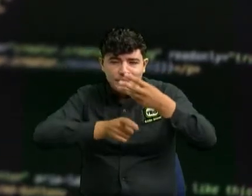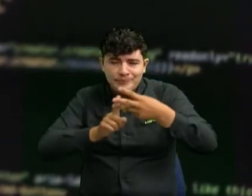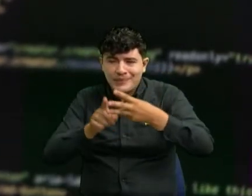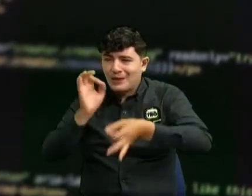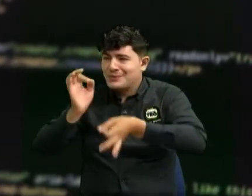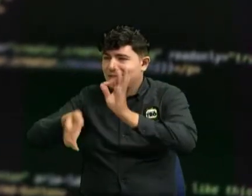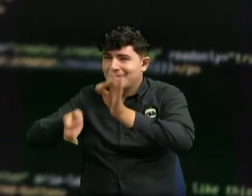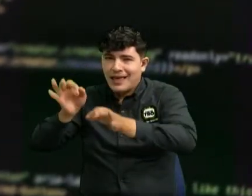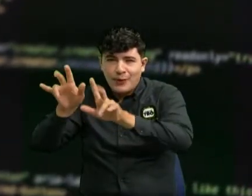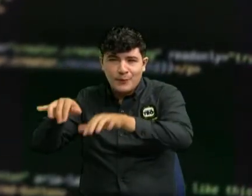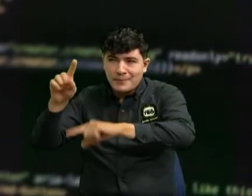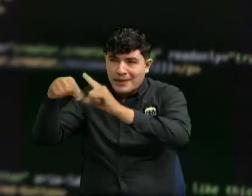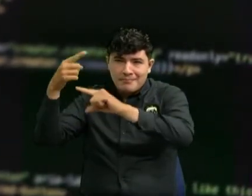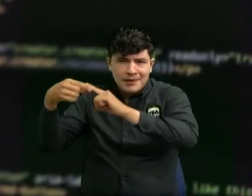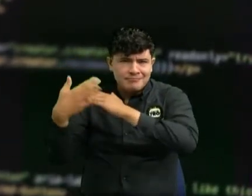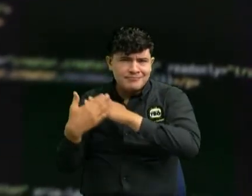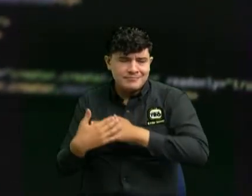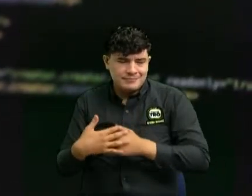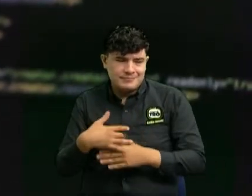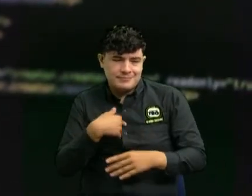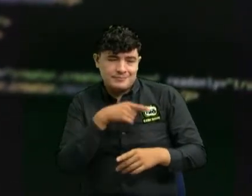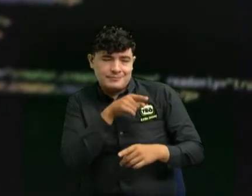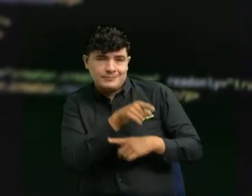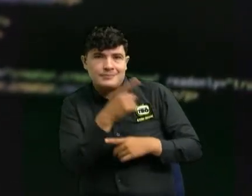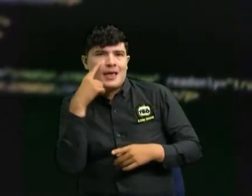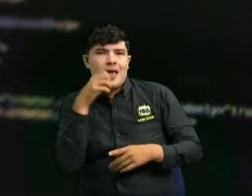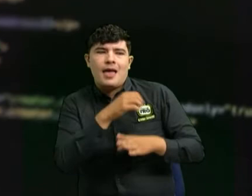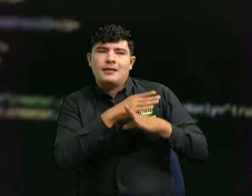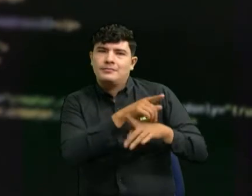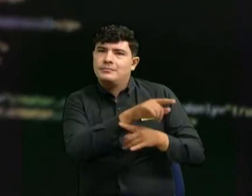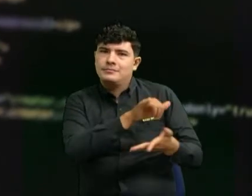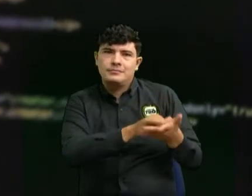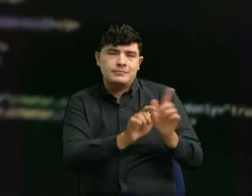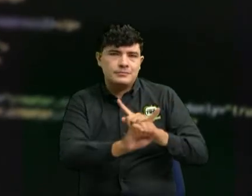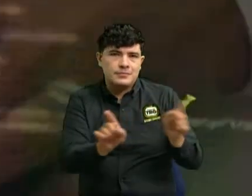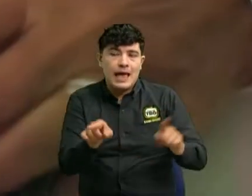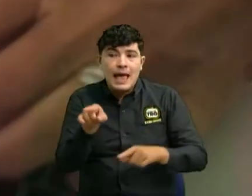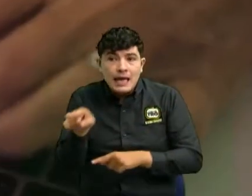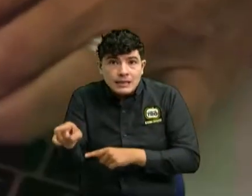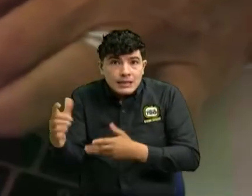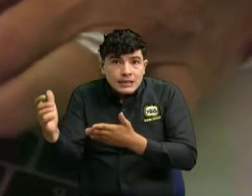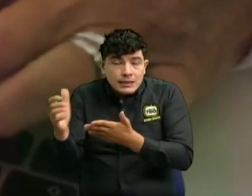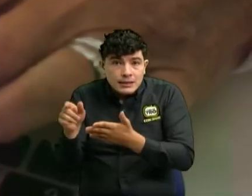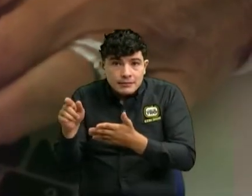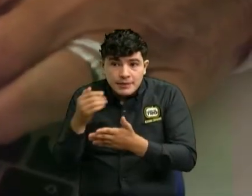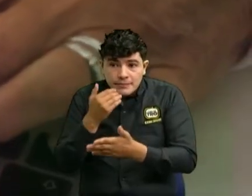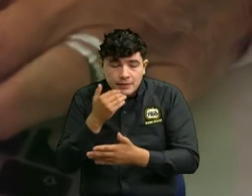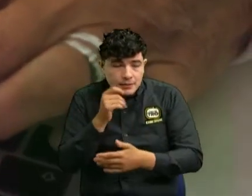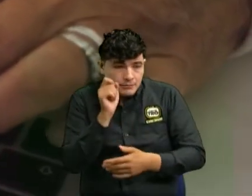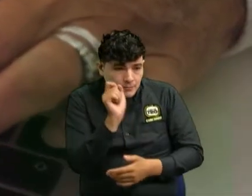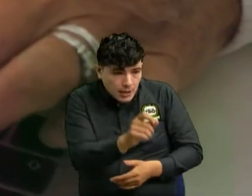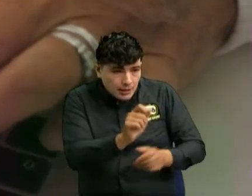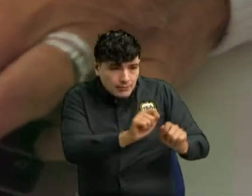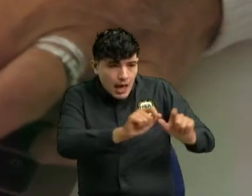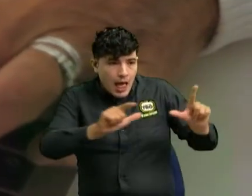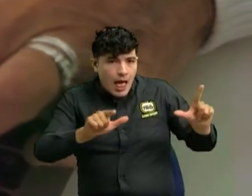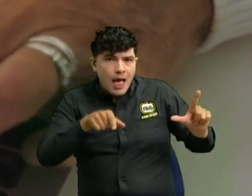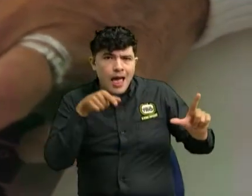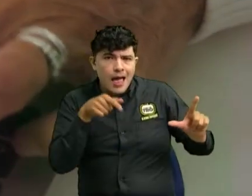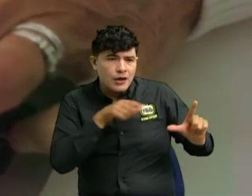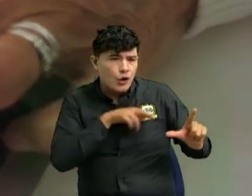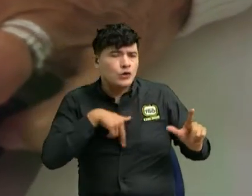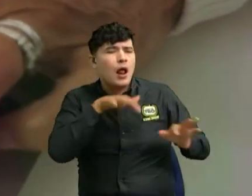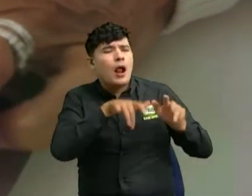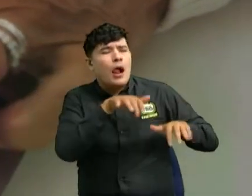juzgados y ahí realmente es una ventana que se abre para podernos robar información